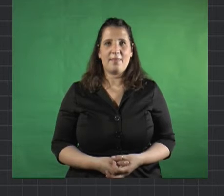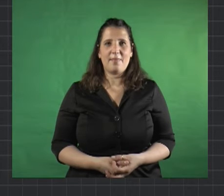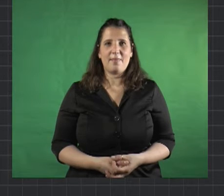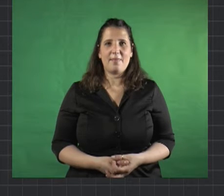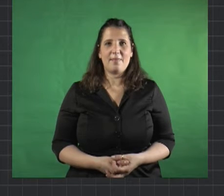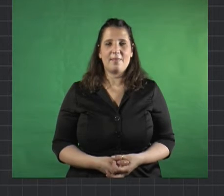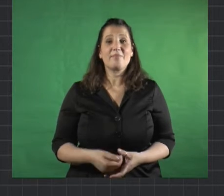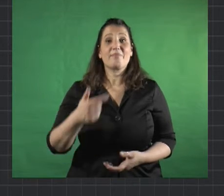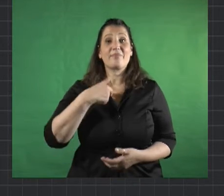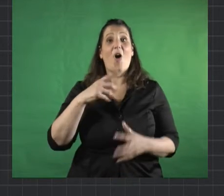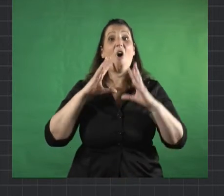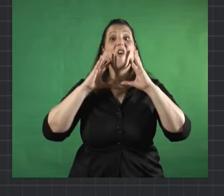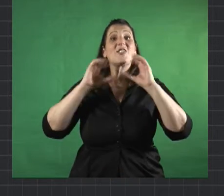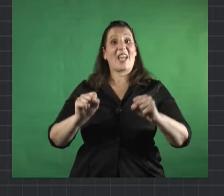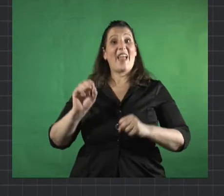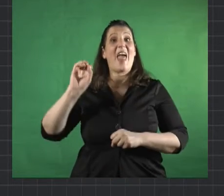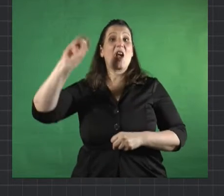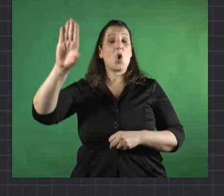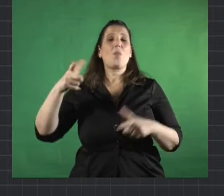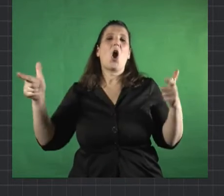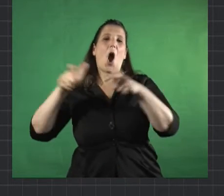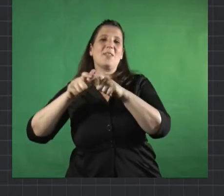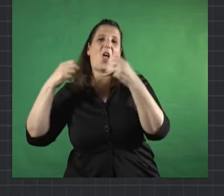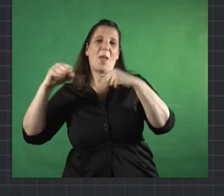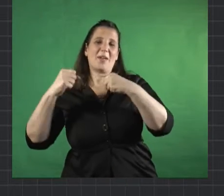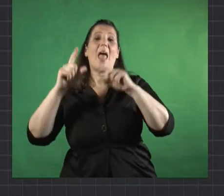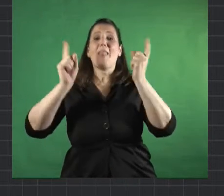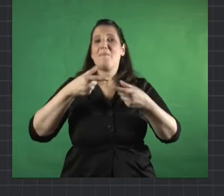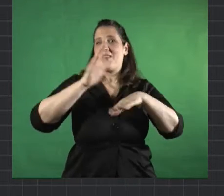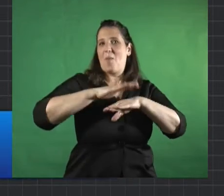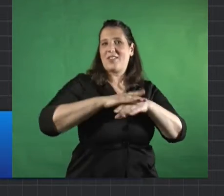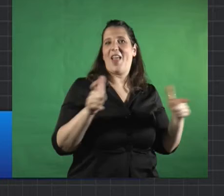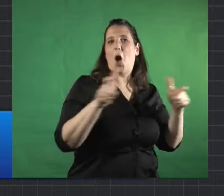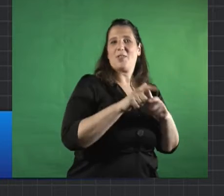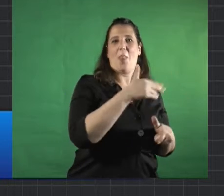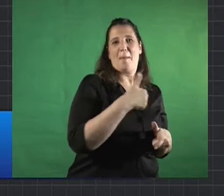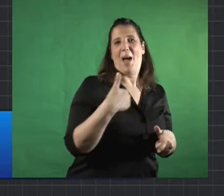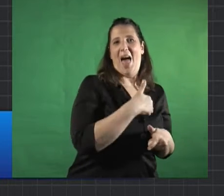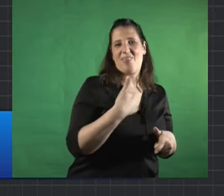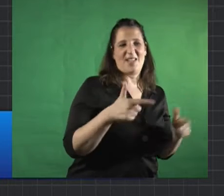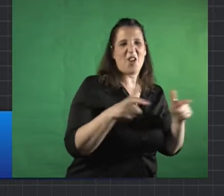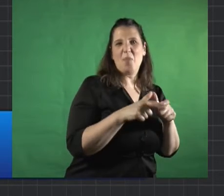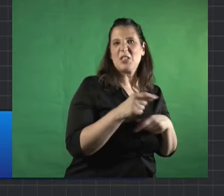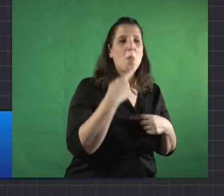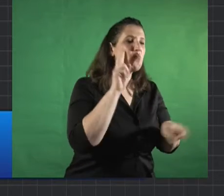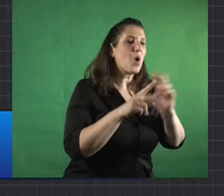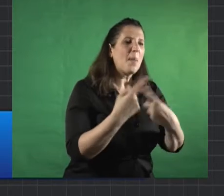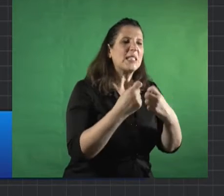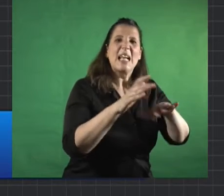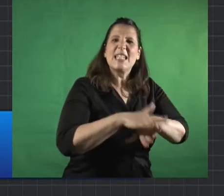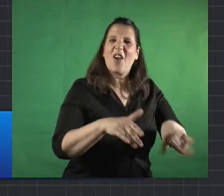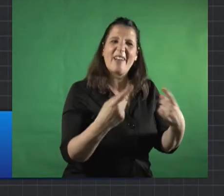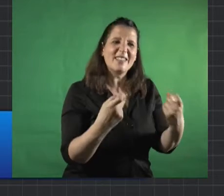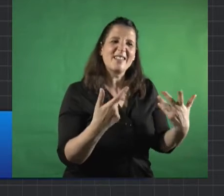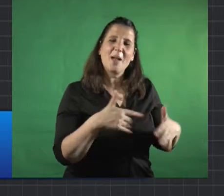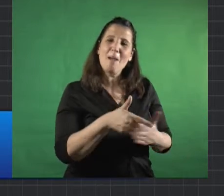soy secretaria del club de la comisión deportiva y encargada de la comisión de madres que nos encargamos de todas las necesidades de los chicos lo que más me gusta digamos la